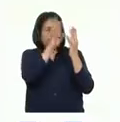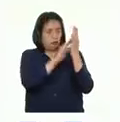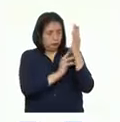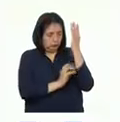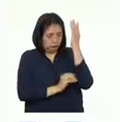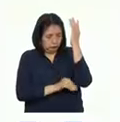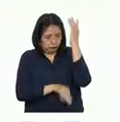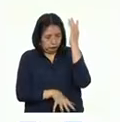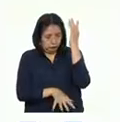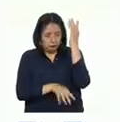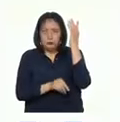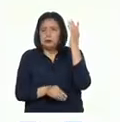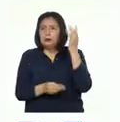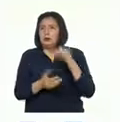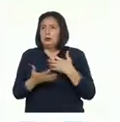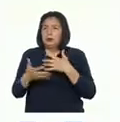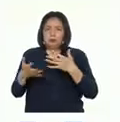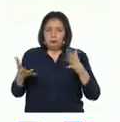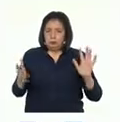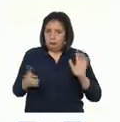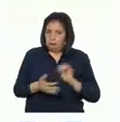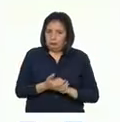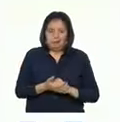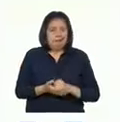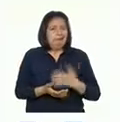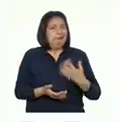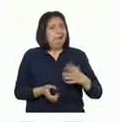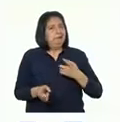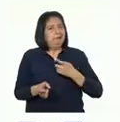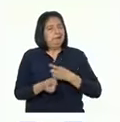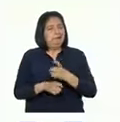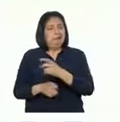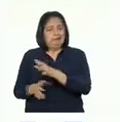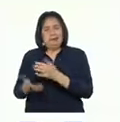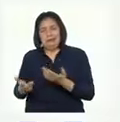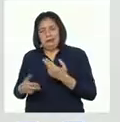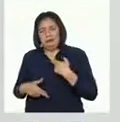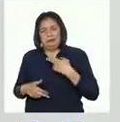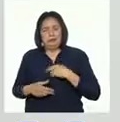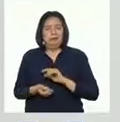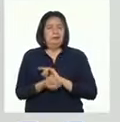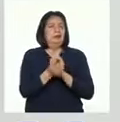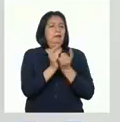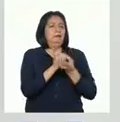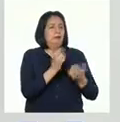y cualquier actividad humana que afecte a las plantas podría alterar el equilibrio del ecosistema.